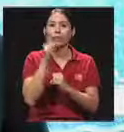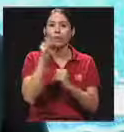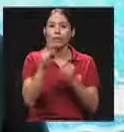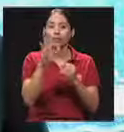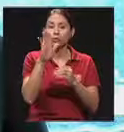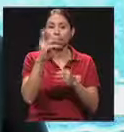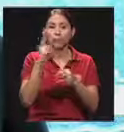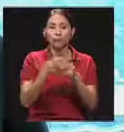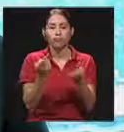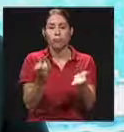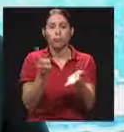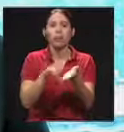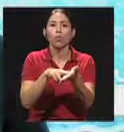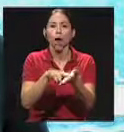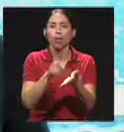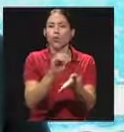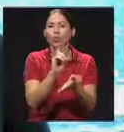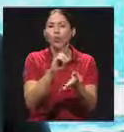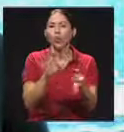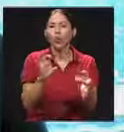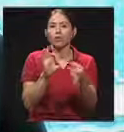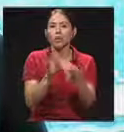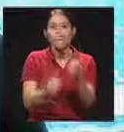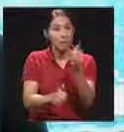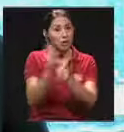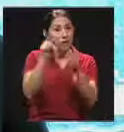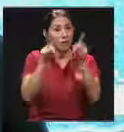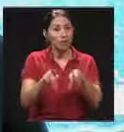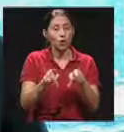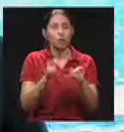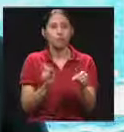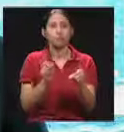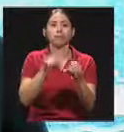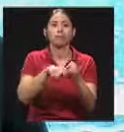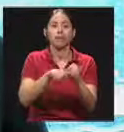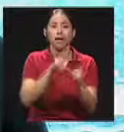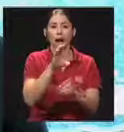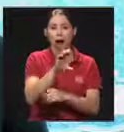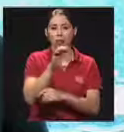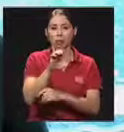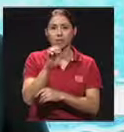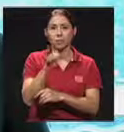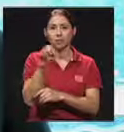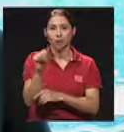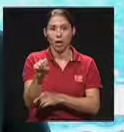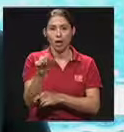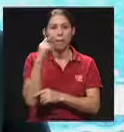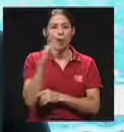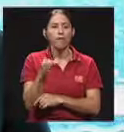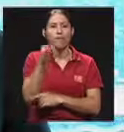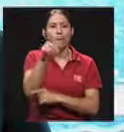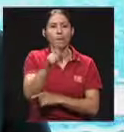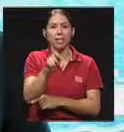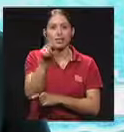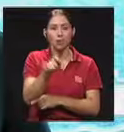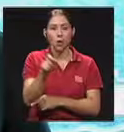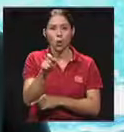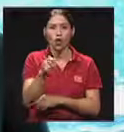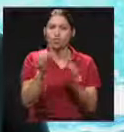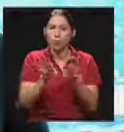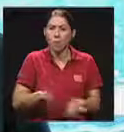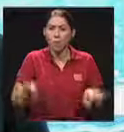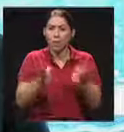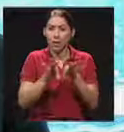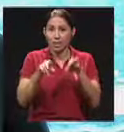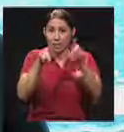de que está matriculado donde corresponde, para la mayoría de las personas es la caja de costarricenses del seguro social, es muy importante que esa persona